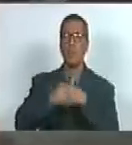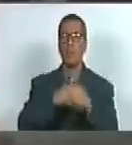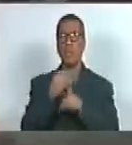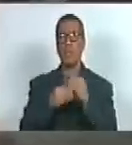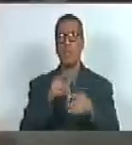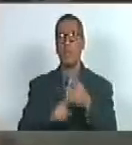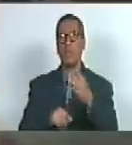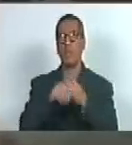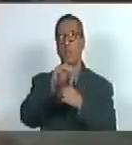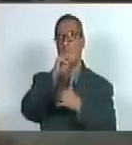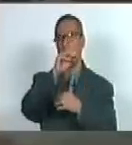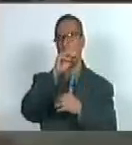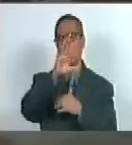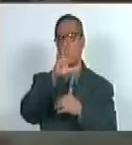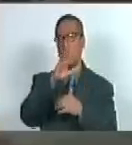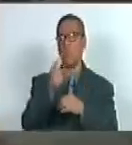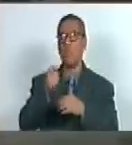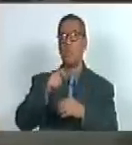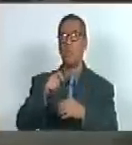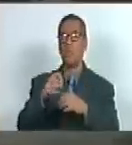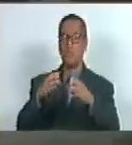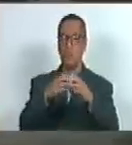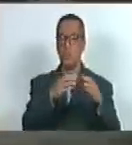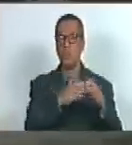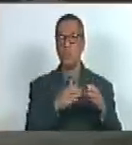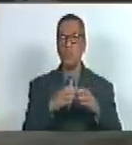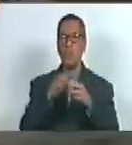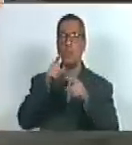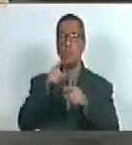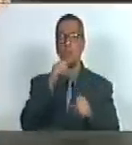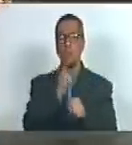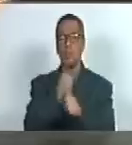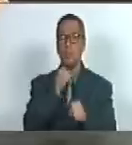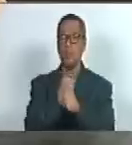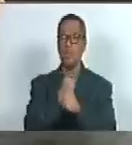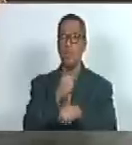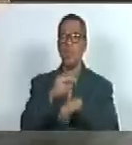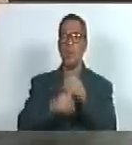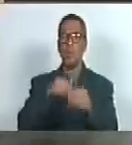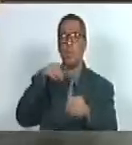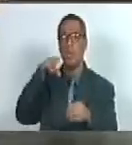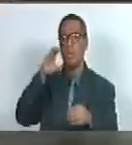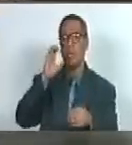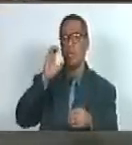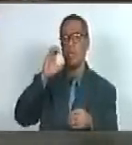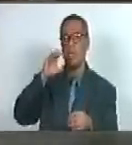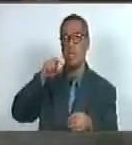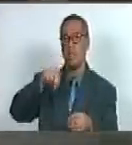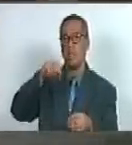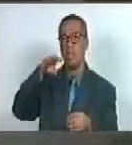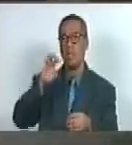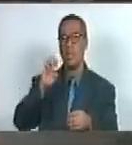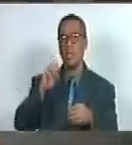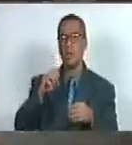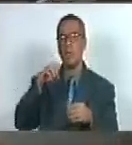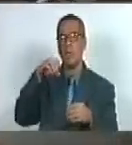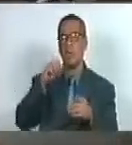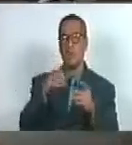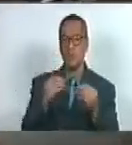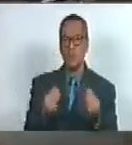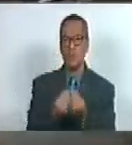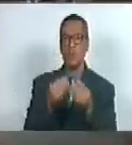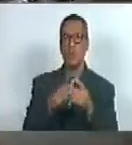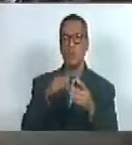más de 5 reuniones de mesas de trabajo con el CNE con el SAIME con la